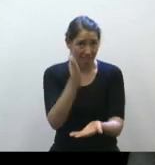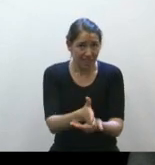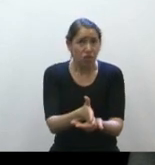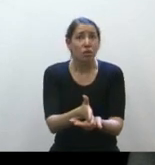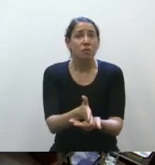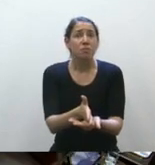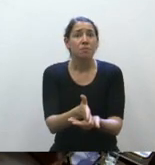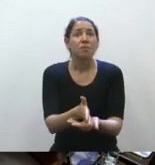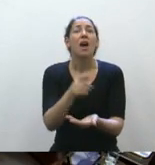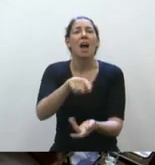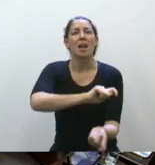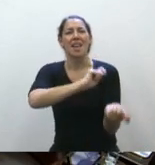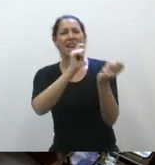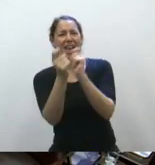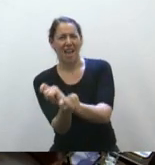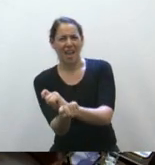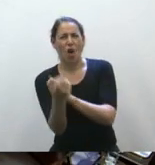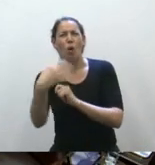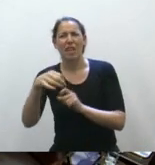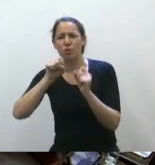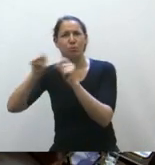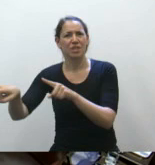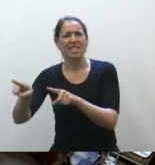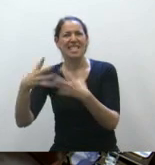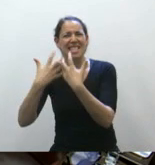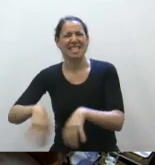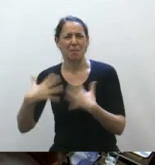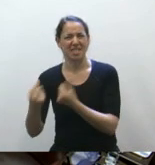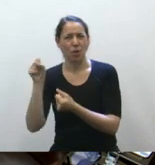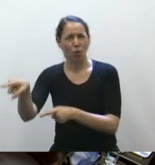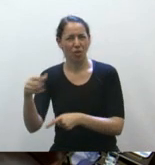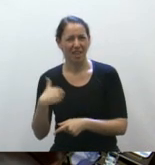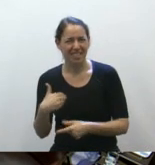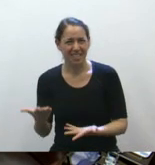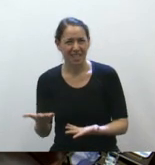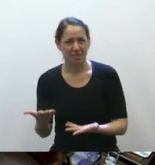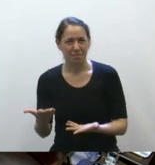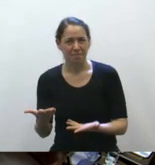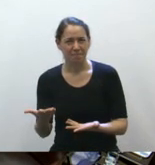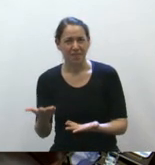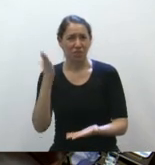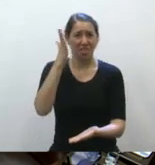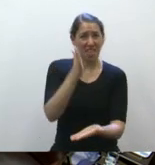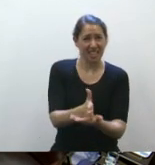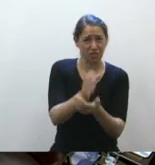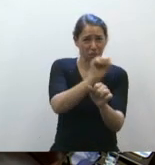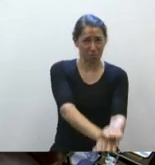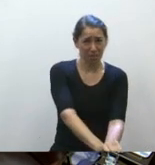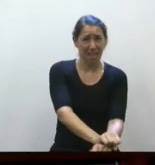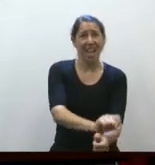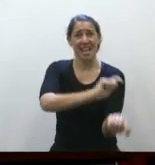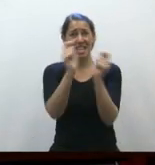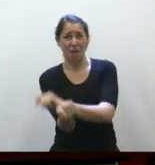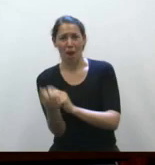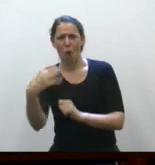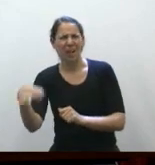algo que es una obligación para el sistema de salud de la Argentina. Pasar de delito a obligación es